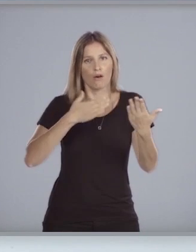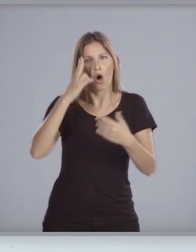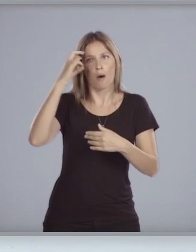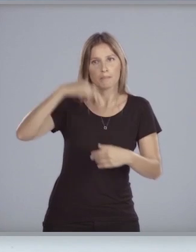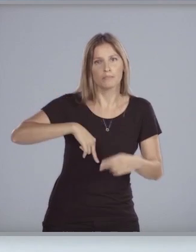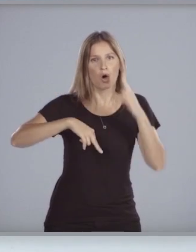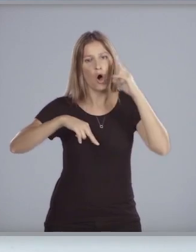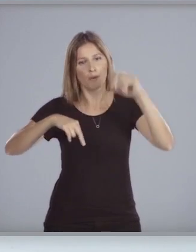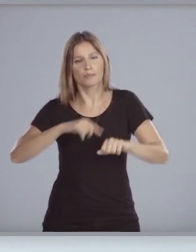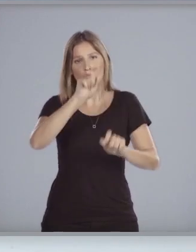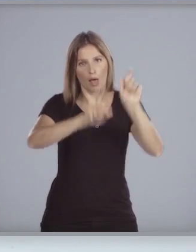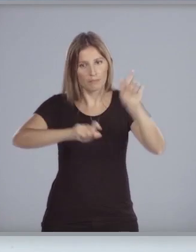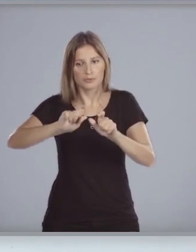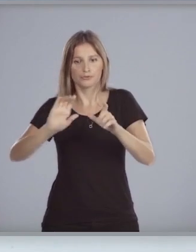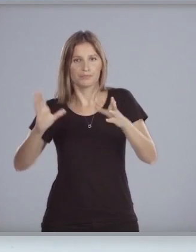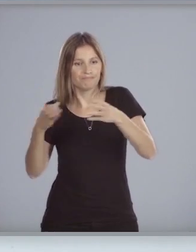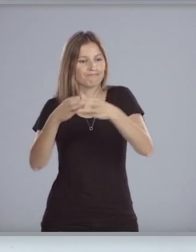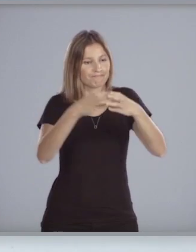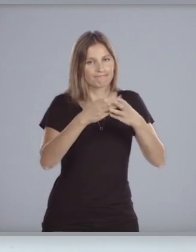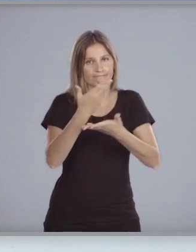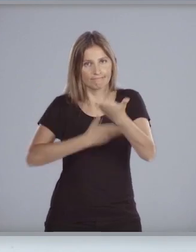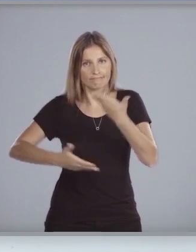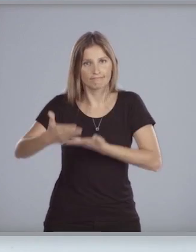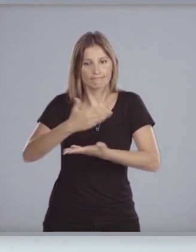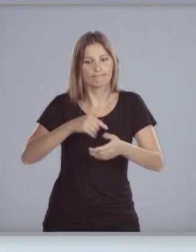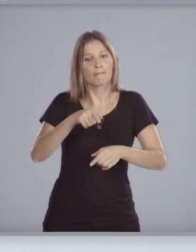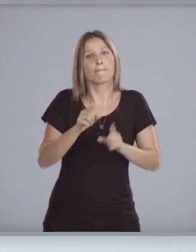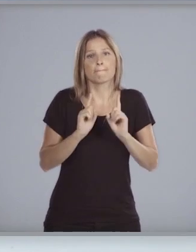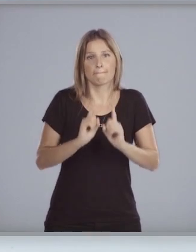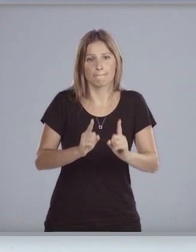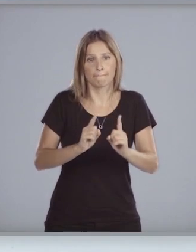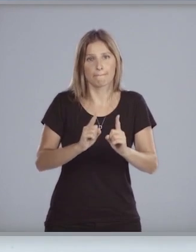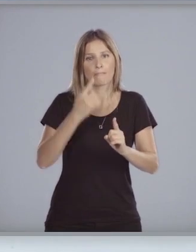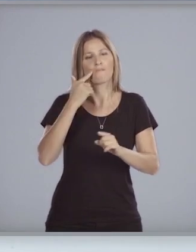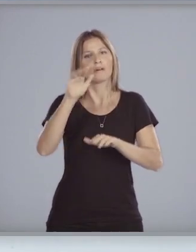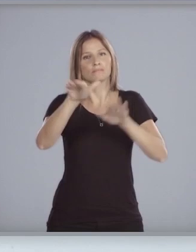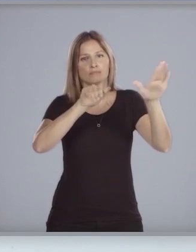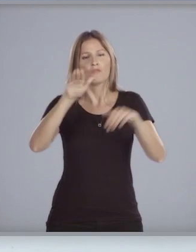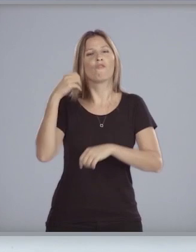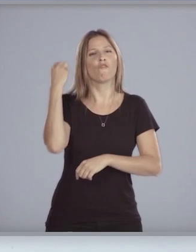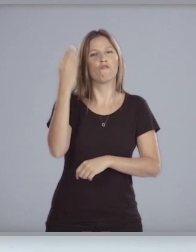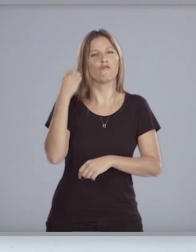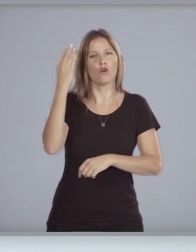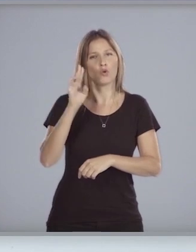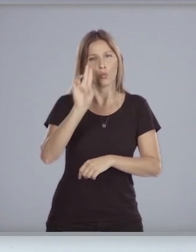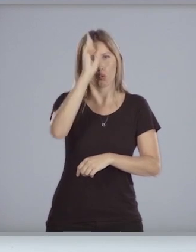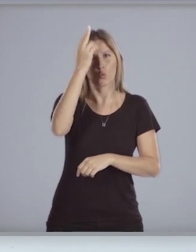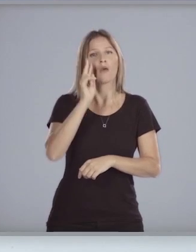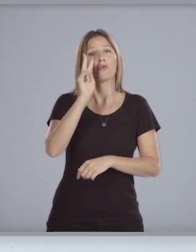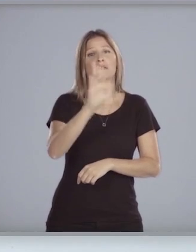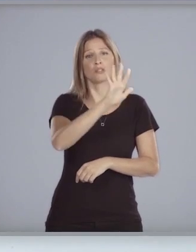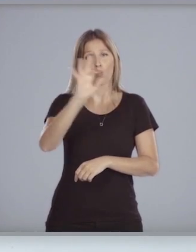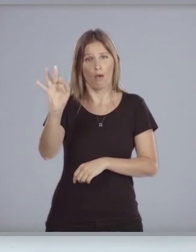sociedad civil organizada. En tal sentido, convocaremos a Unforo Uruguay 2050